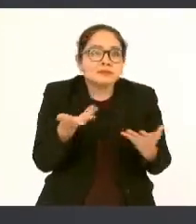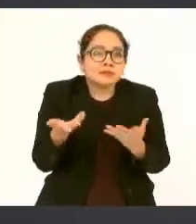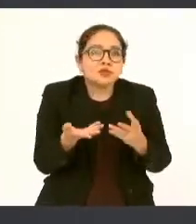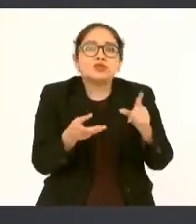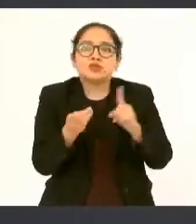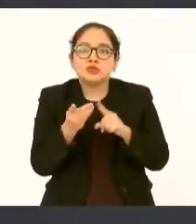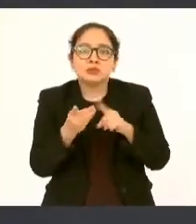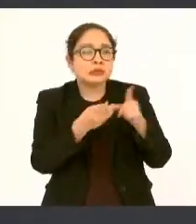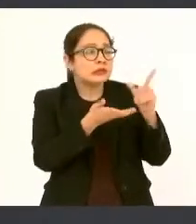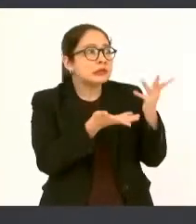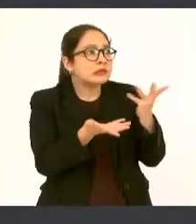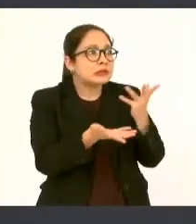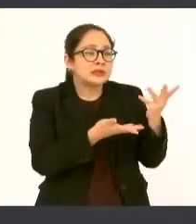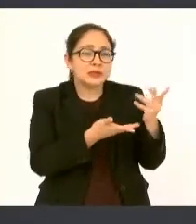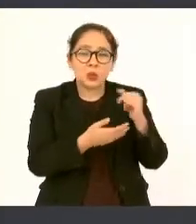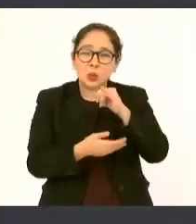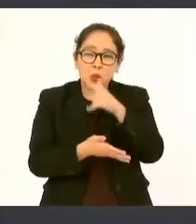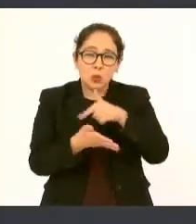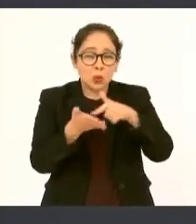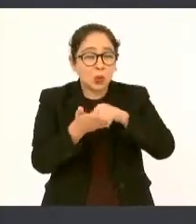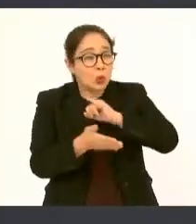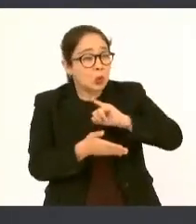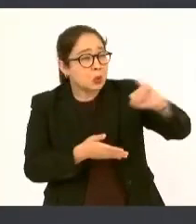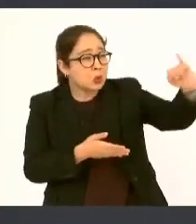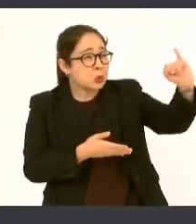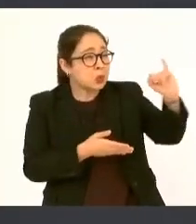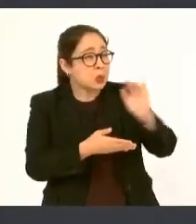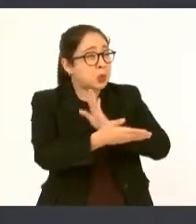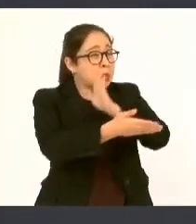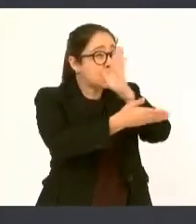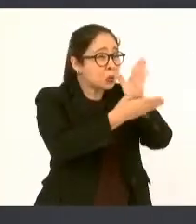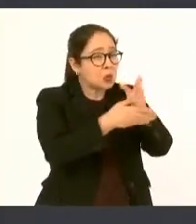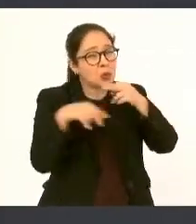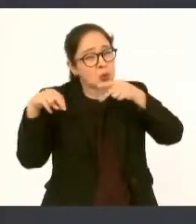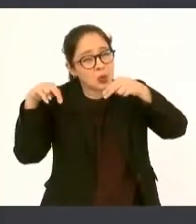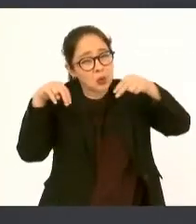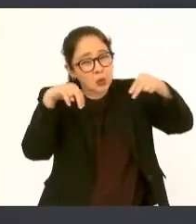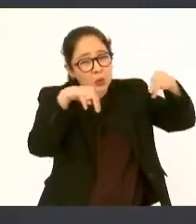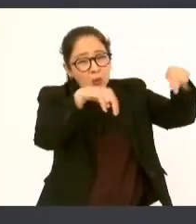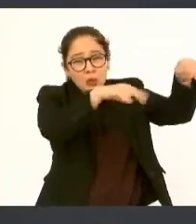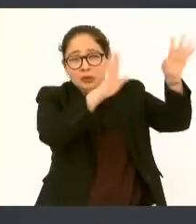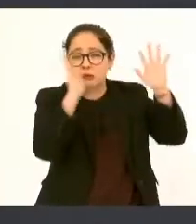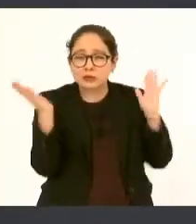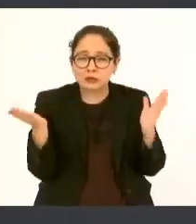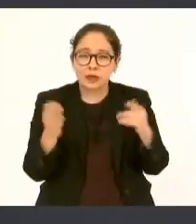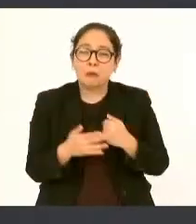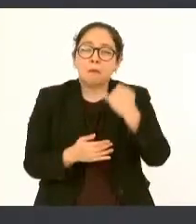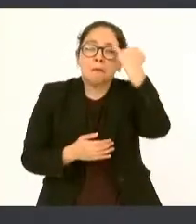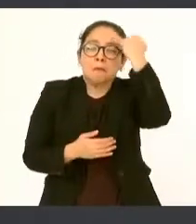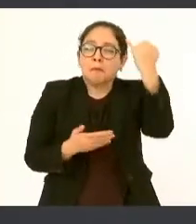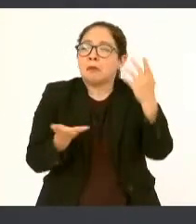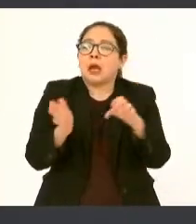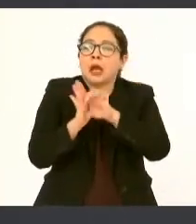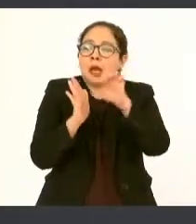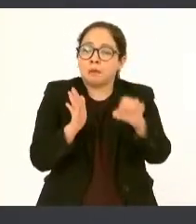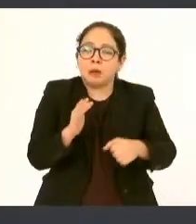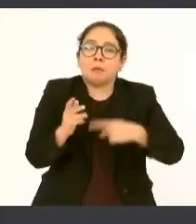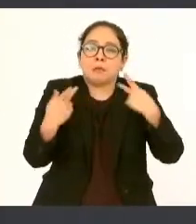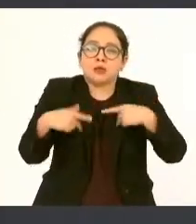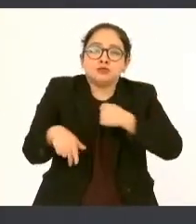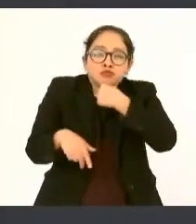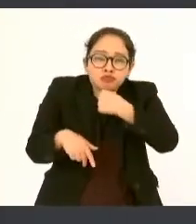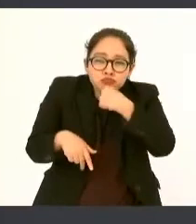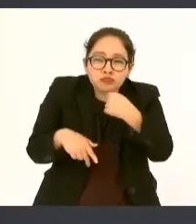muy distantes si son adultos mayores imagínense todo el esfuerzo el